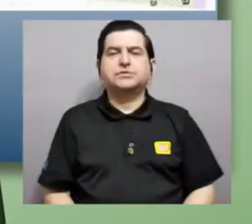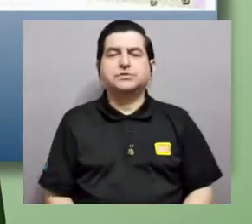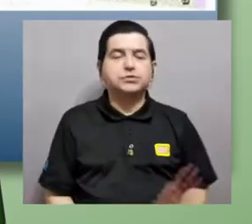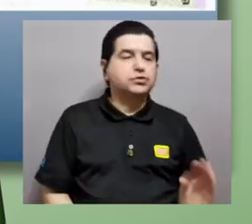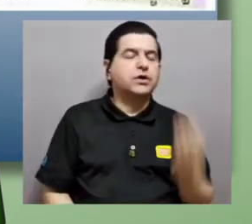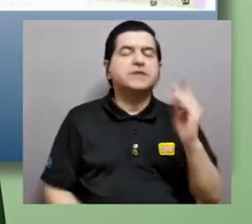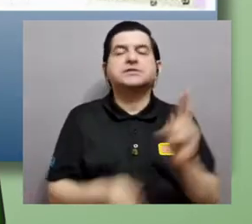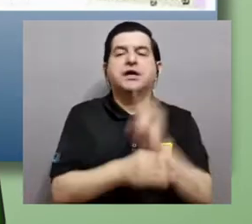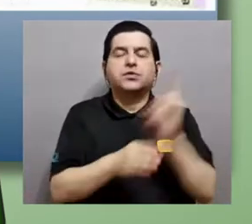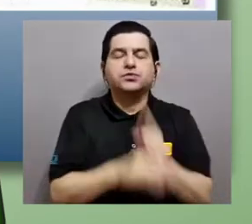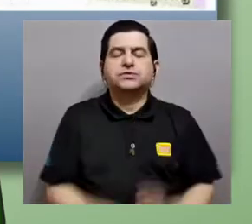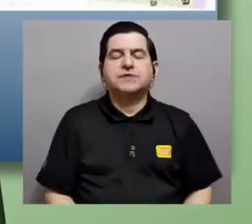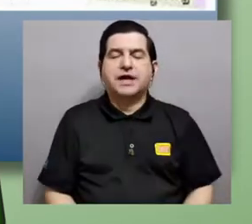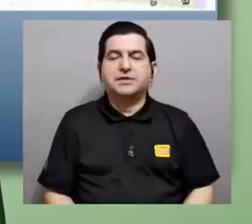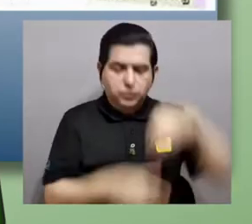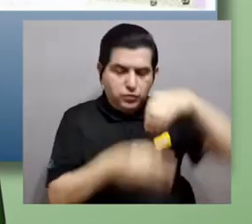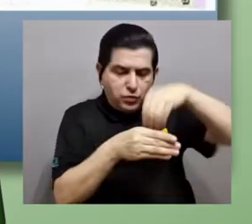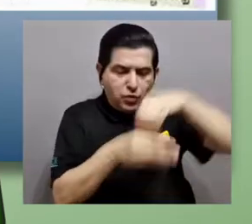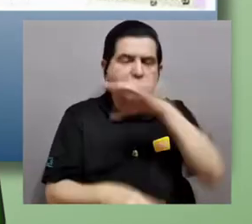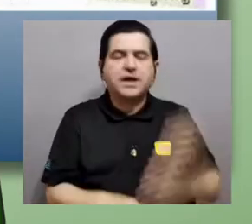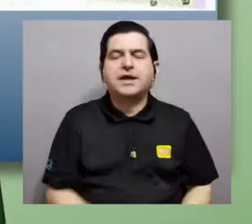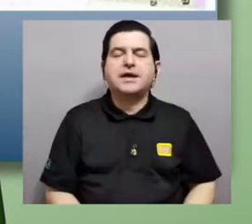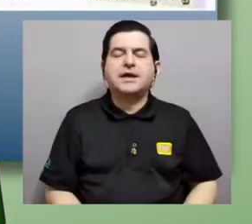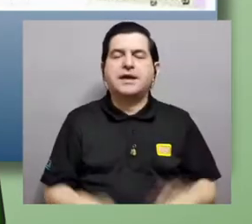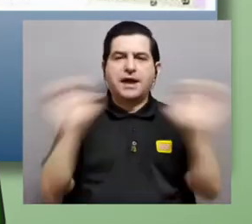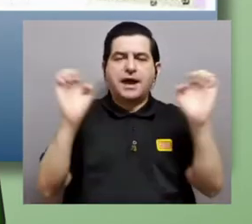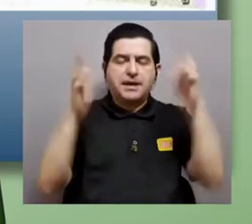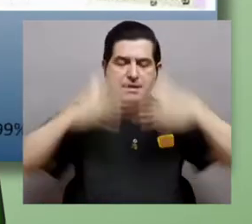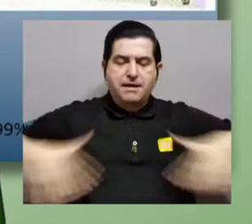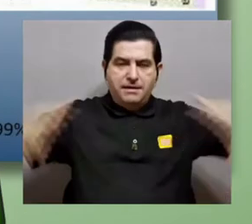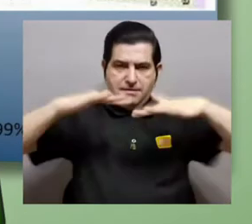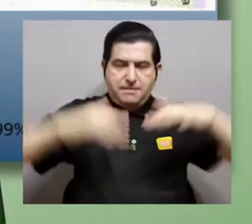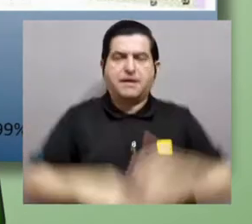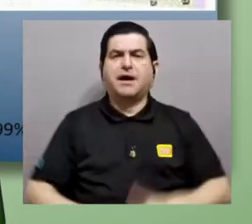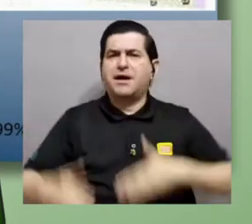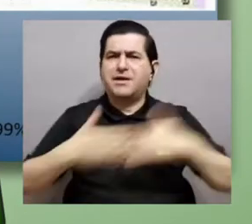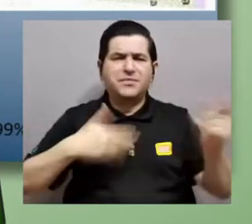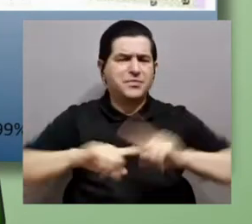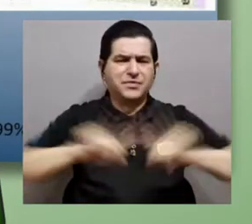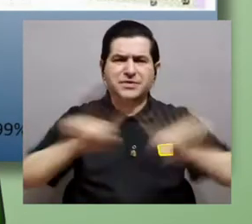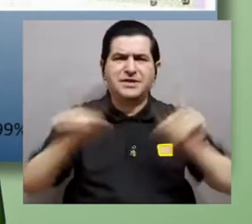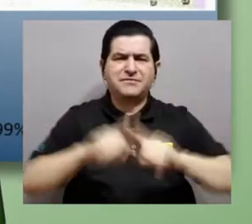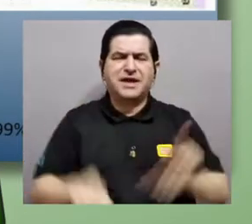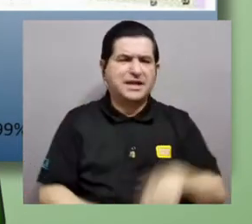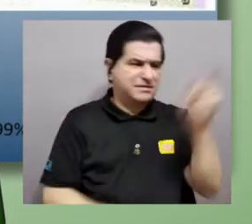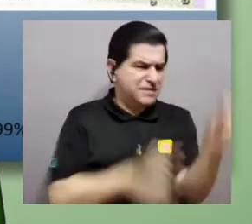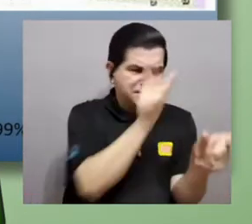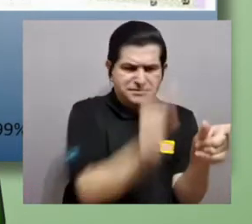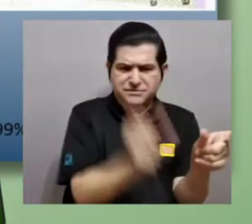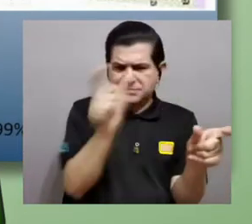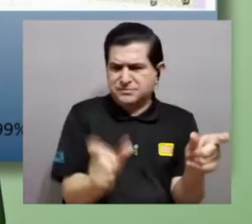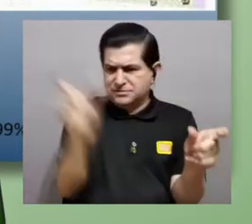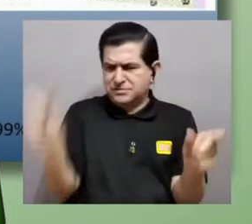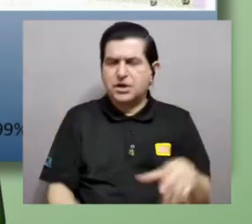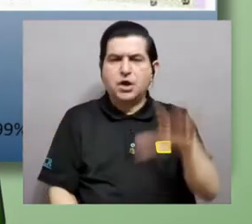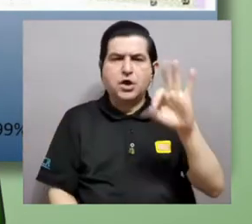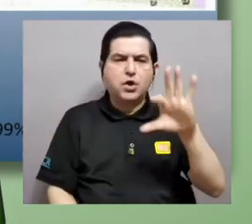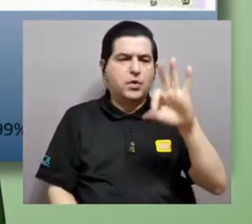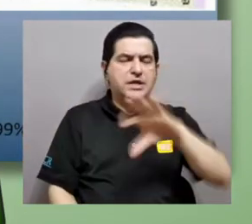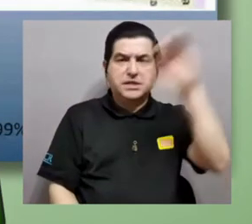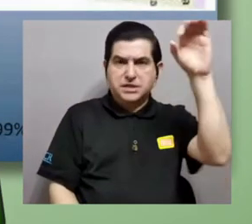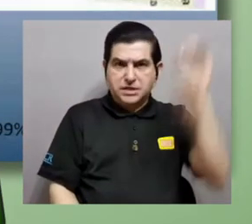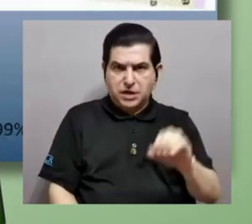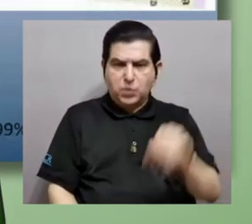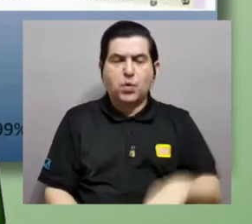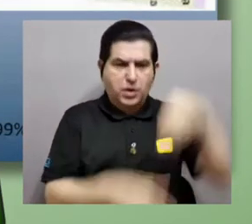crecer usando nutrientes y energía del medio ambiente. A pesar de la gran diversidad de organismos, el 99